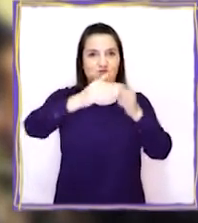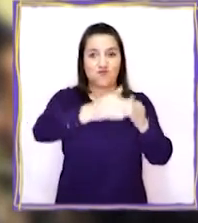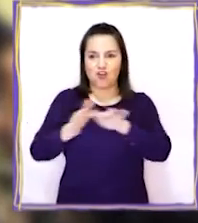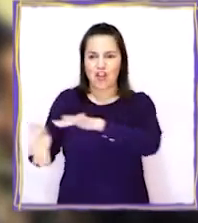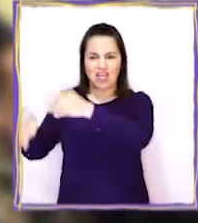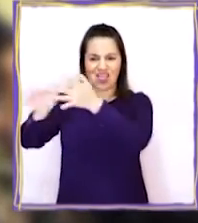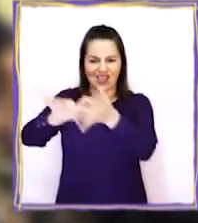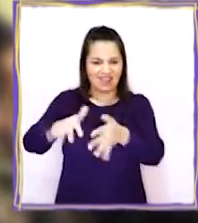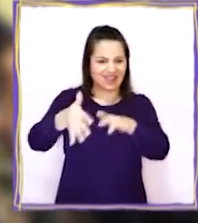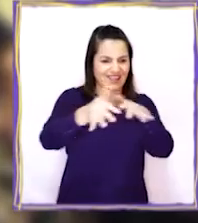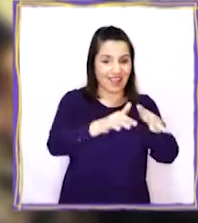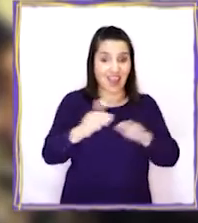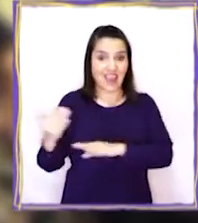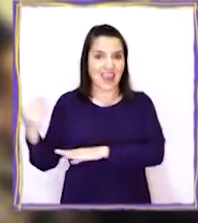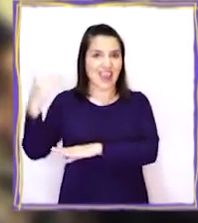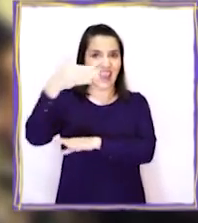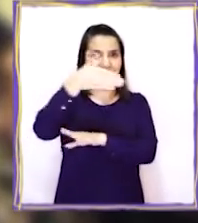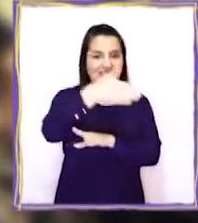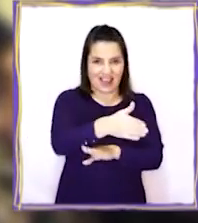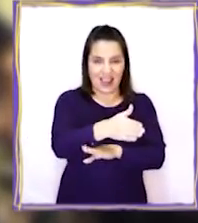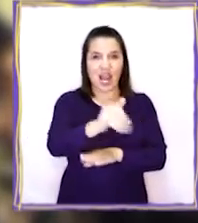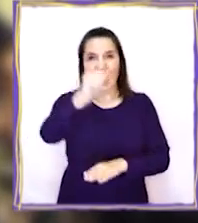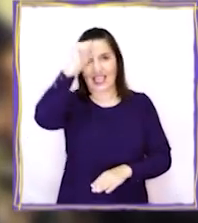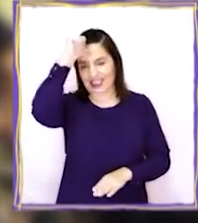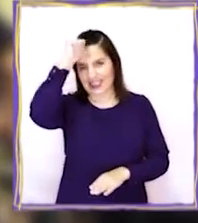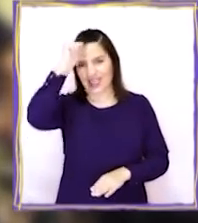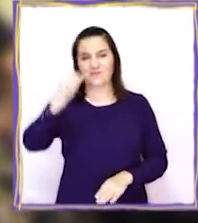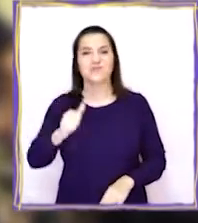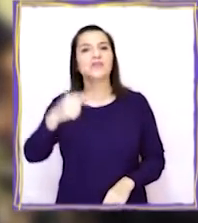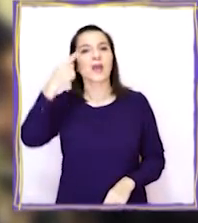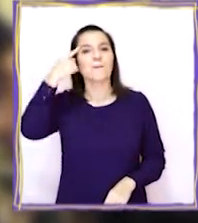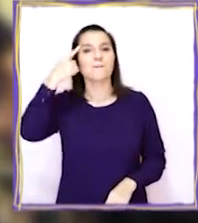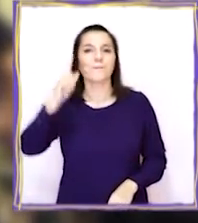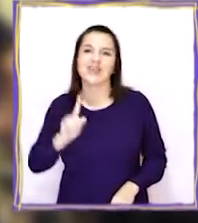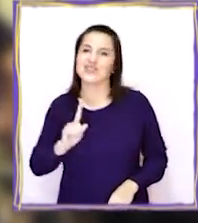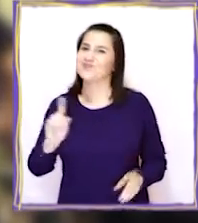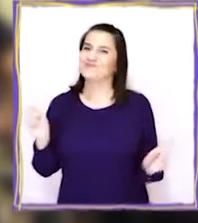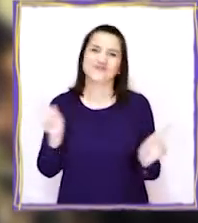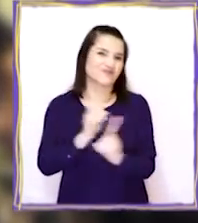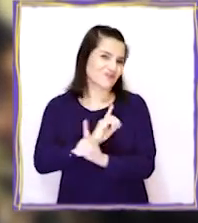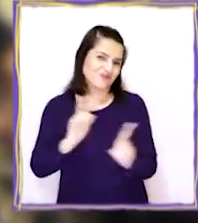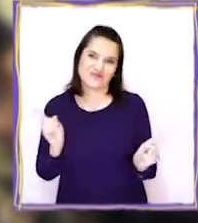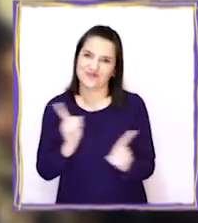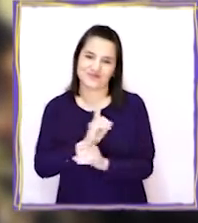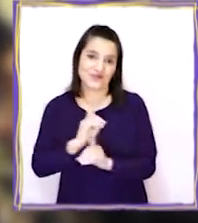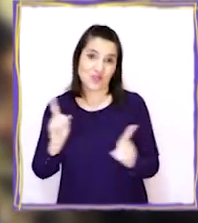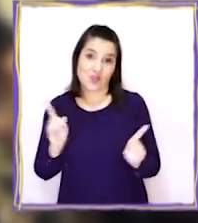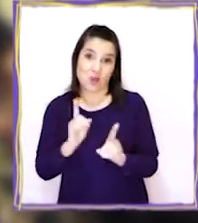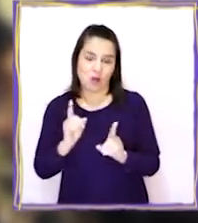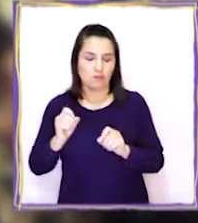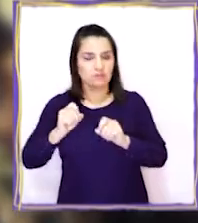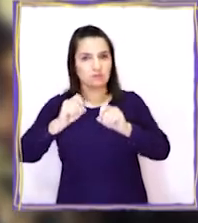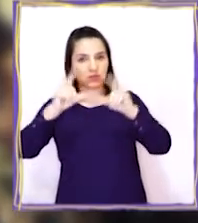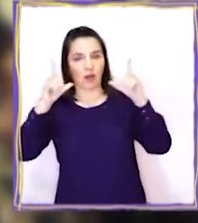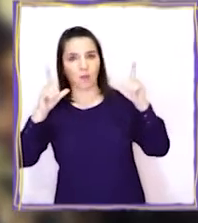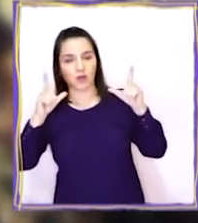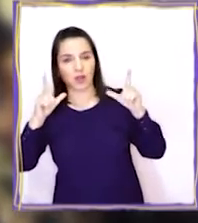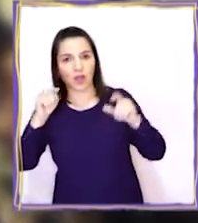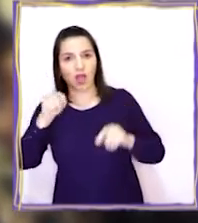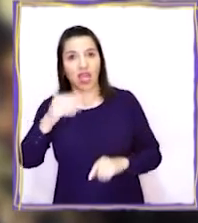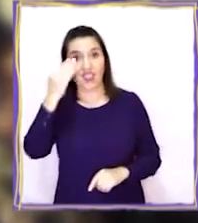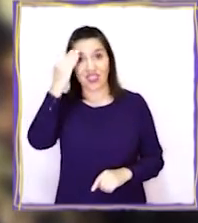del océano Atlántico, llegarían hasta ese lugar. Pero no fue así. Para su sorpresa,